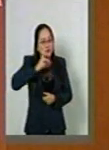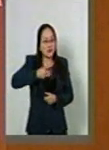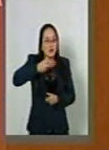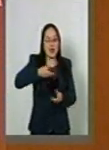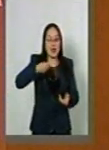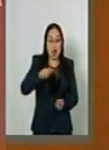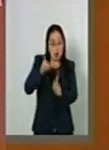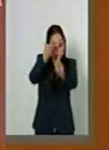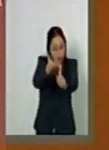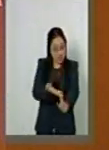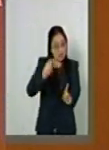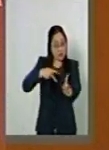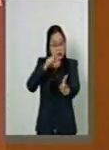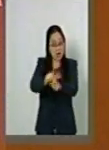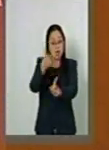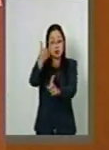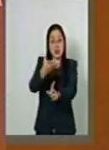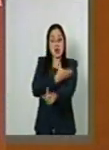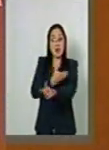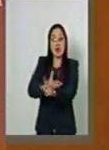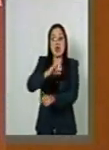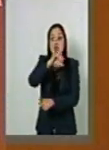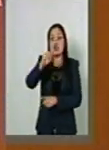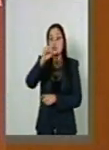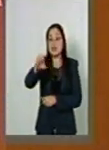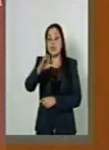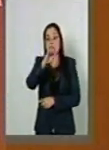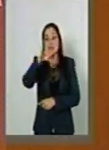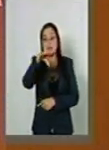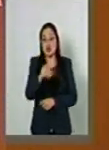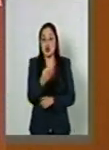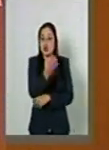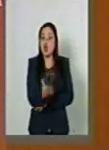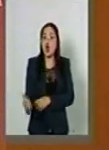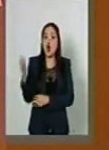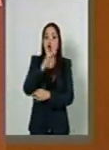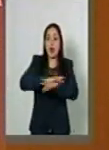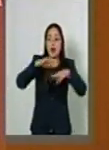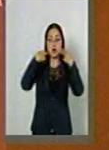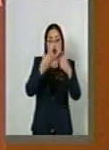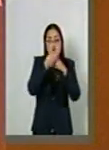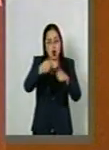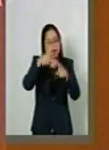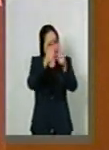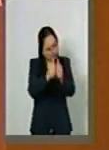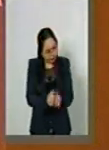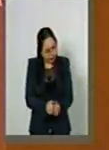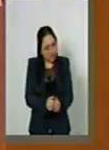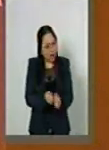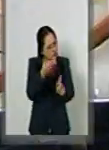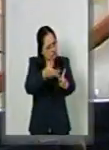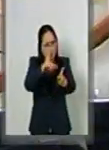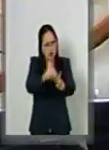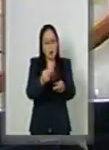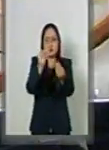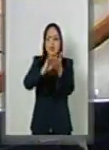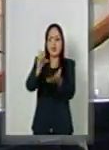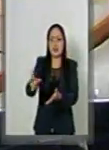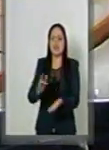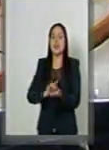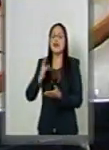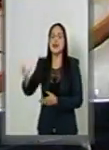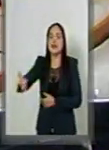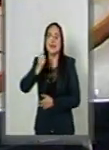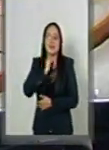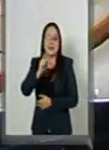refería a usted, compañero José Francisco, que ha estado durante toda la sesión presente. Muchas gracias. Muchas gracias,